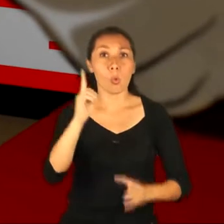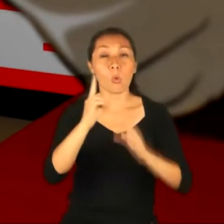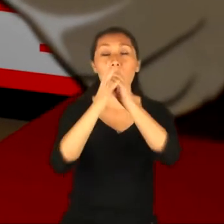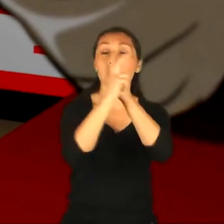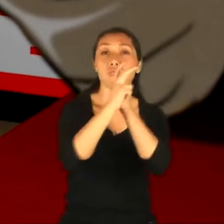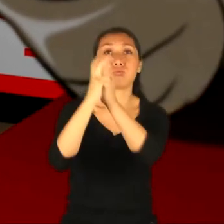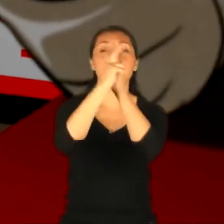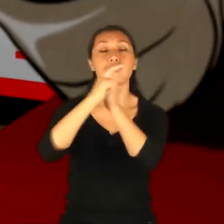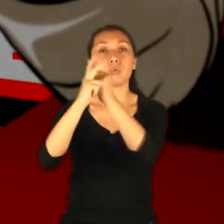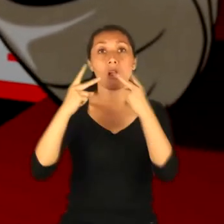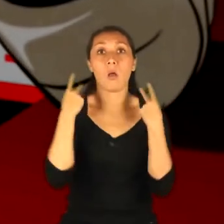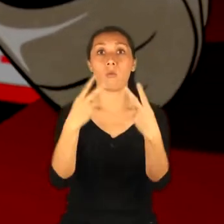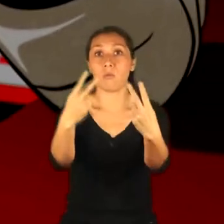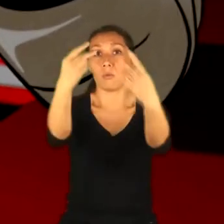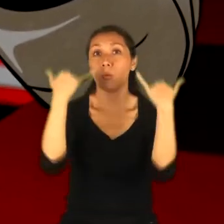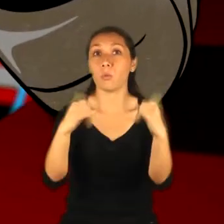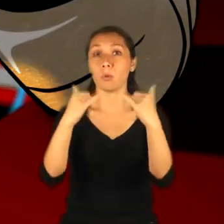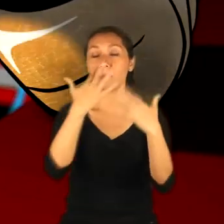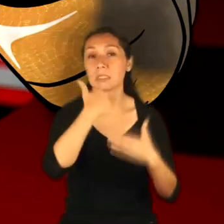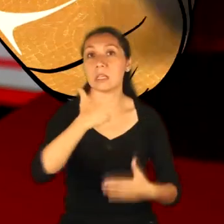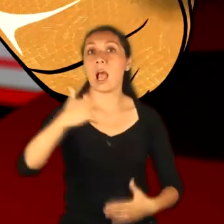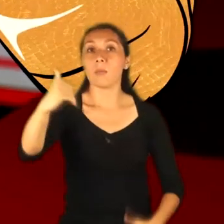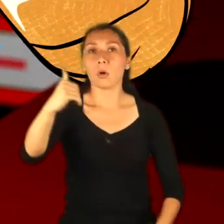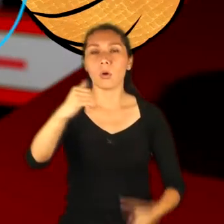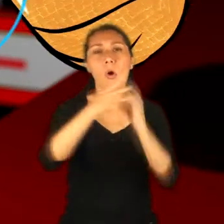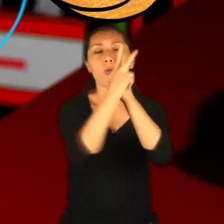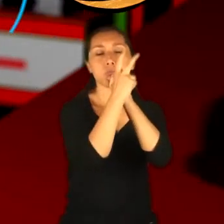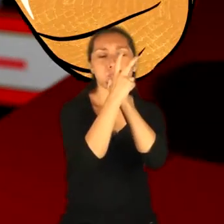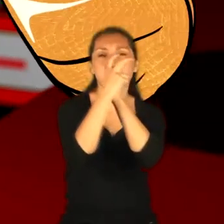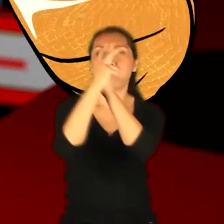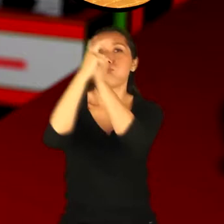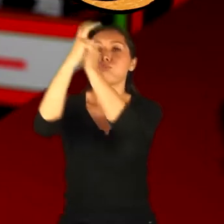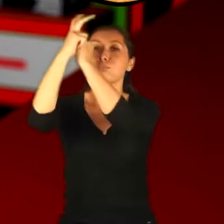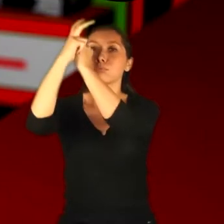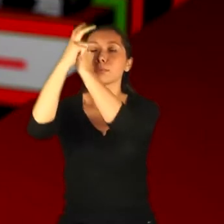de una caracola la aventura me llamó. La caracola mitó un sonido.